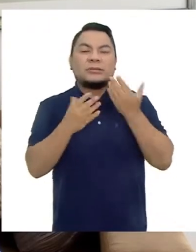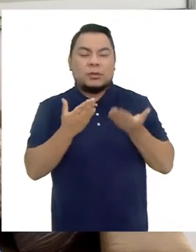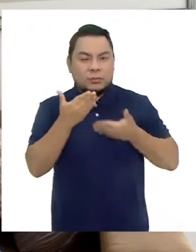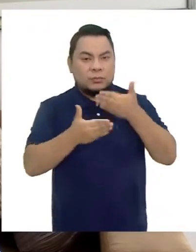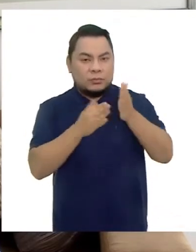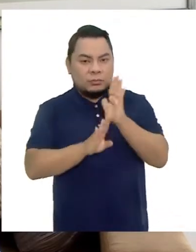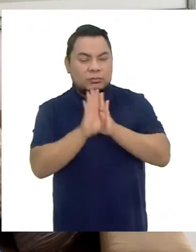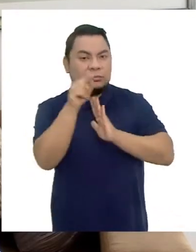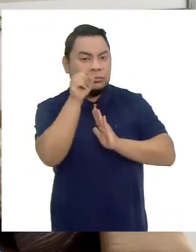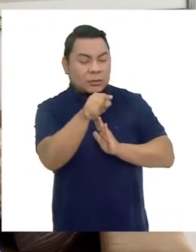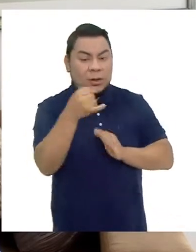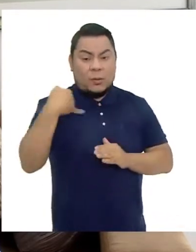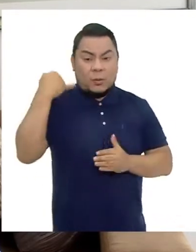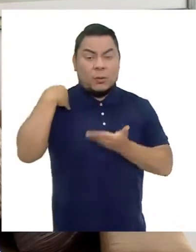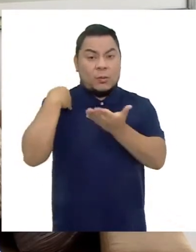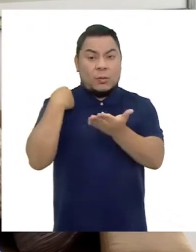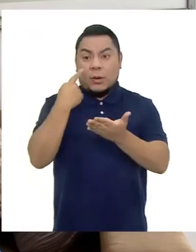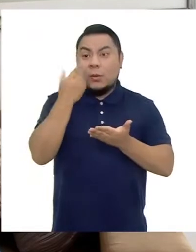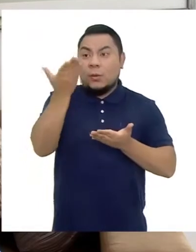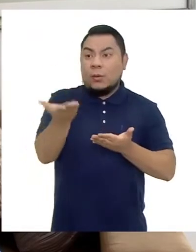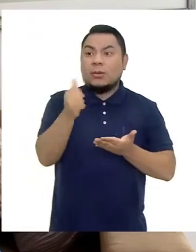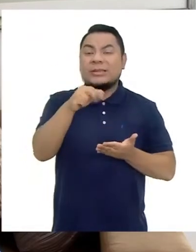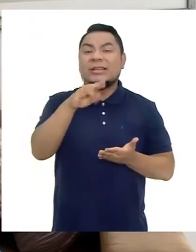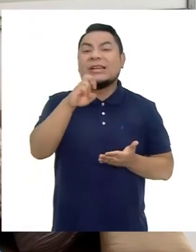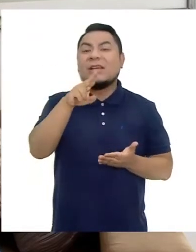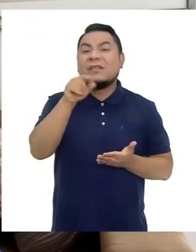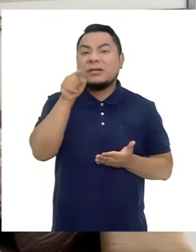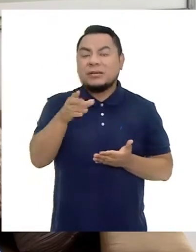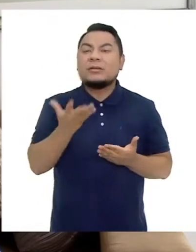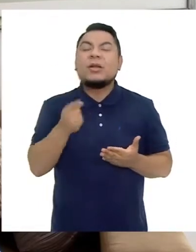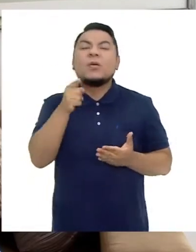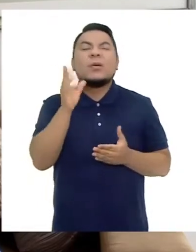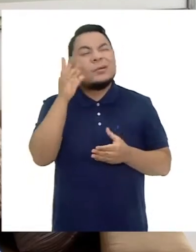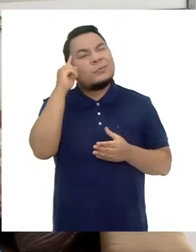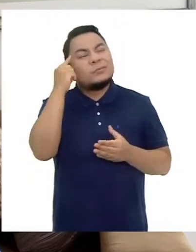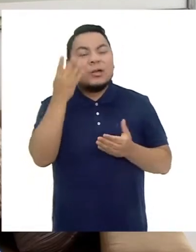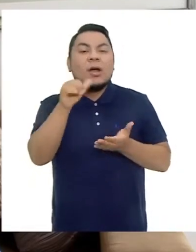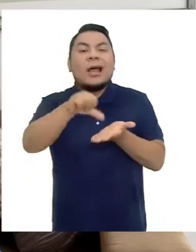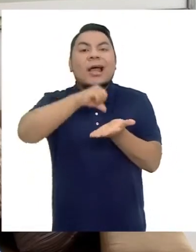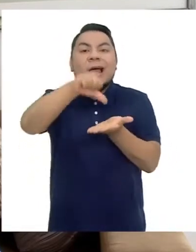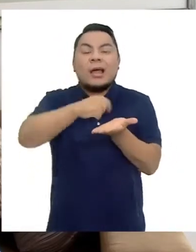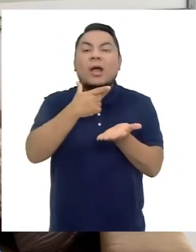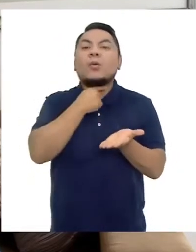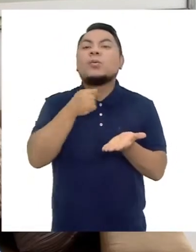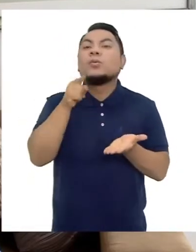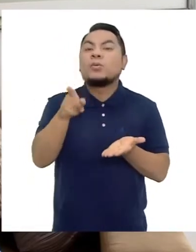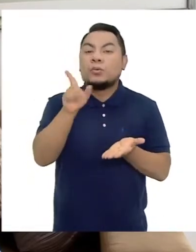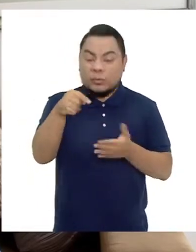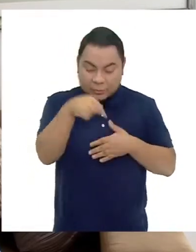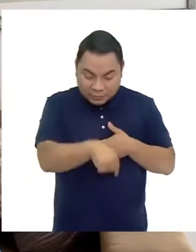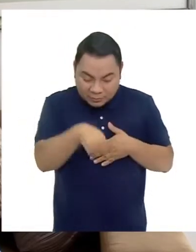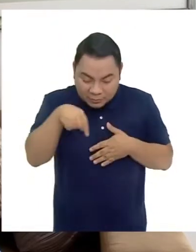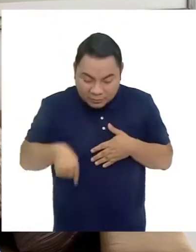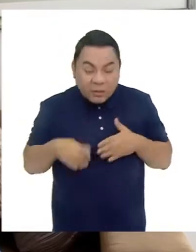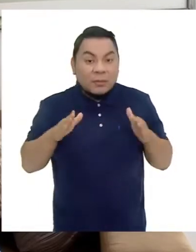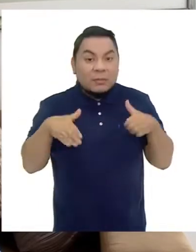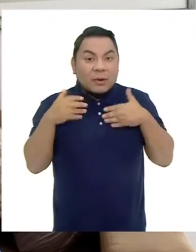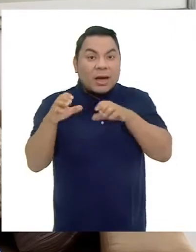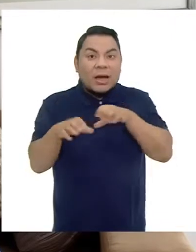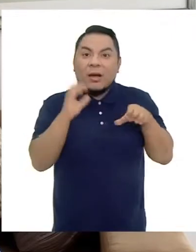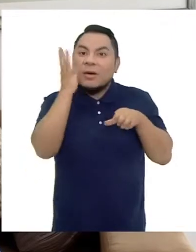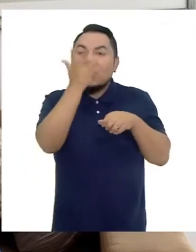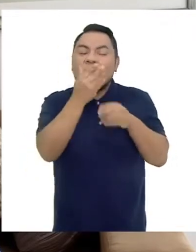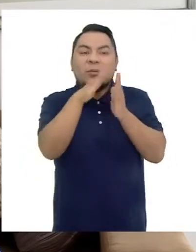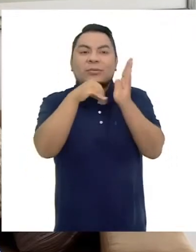y pintor. Desde muy joven, Gilberto se entregó al mundo artístico tras descubrir que con sus pies podía